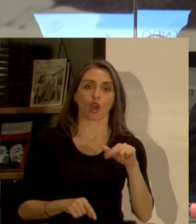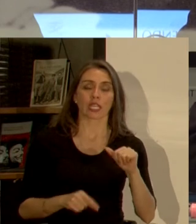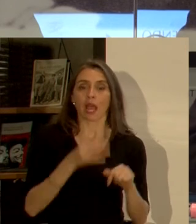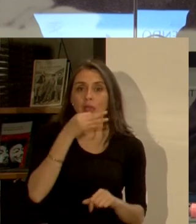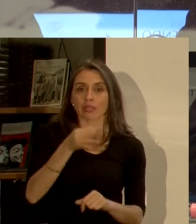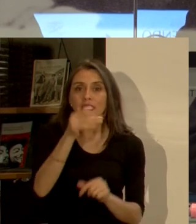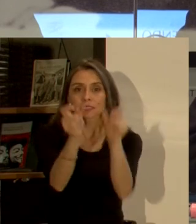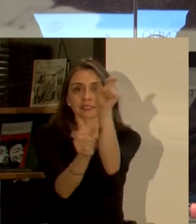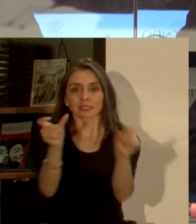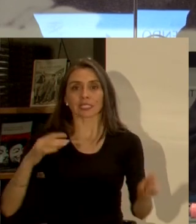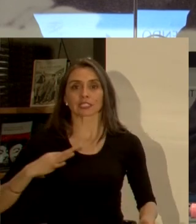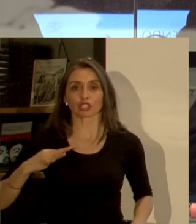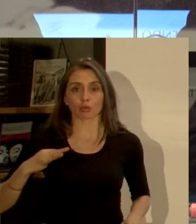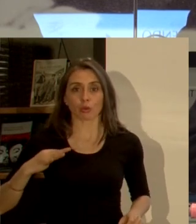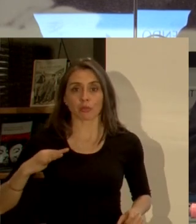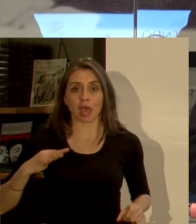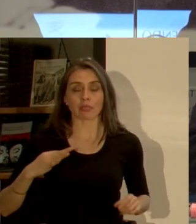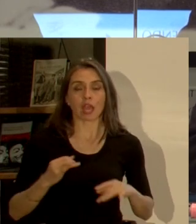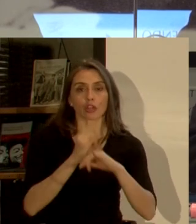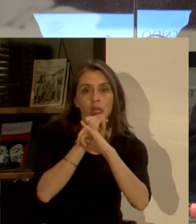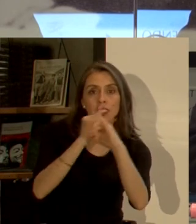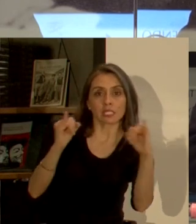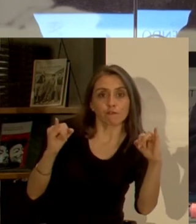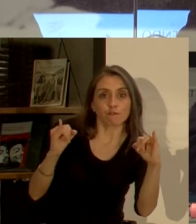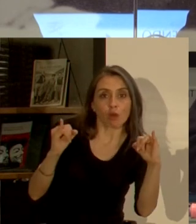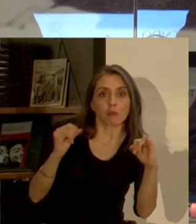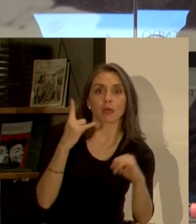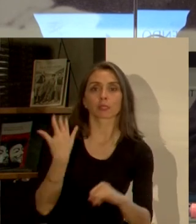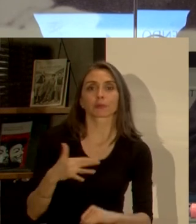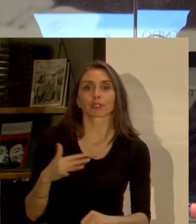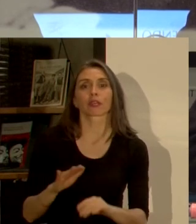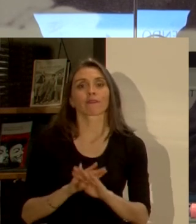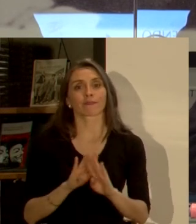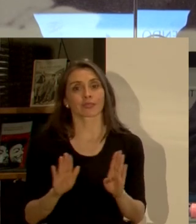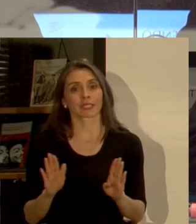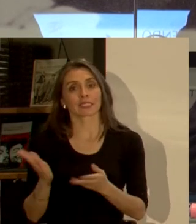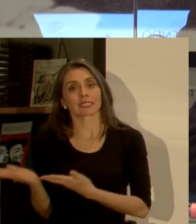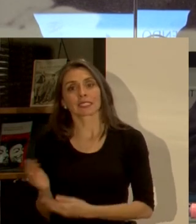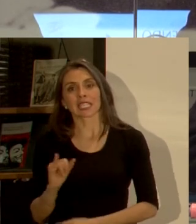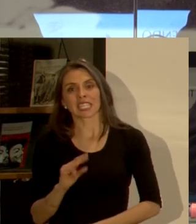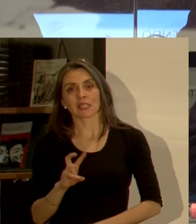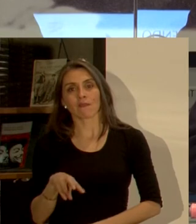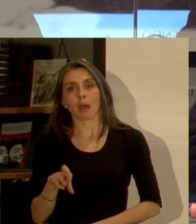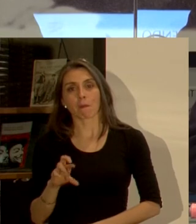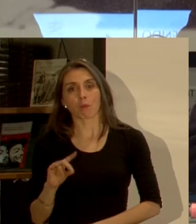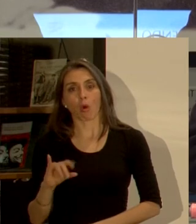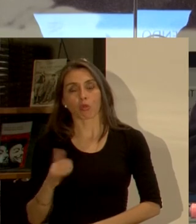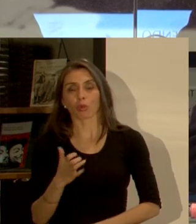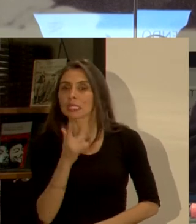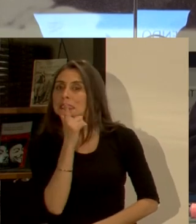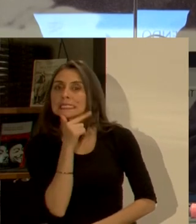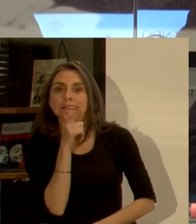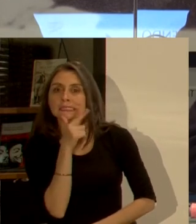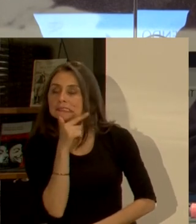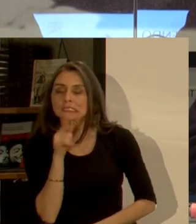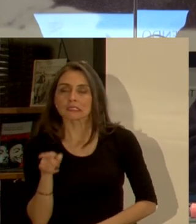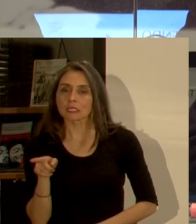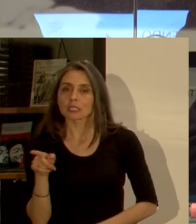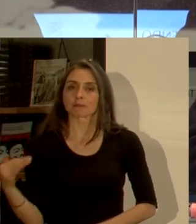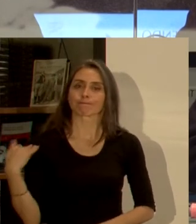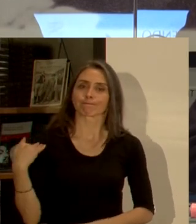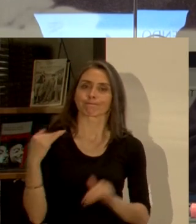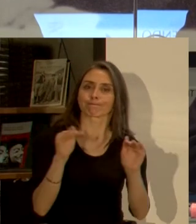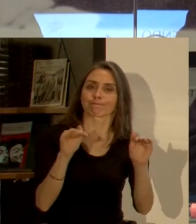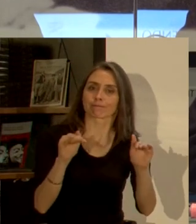en que la ciudadanía la información de esta es fundamental y para terminar tuvimos a Iván Poduje quien cuestiona también y nos